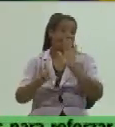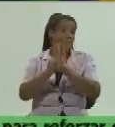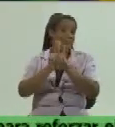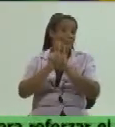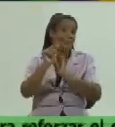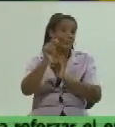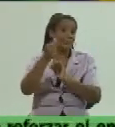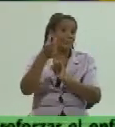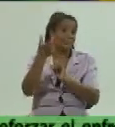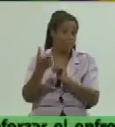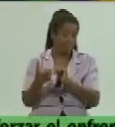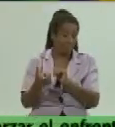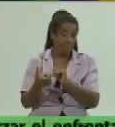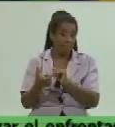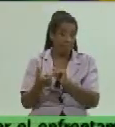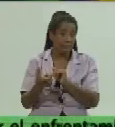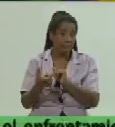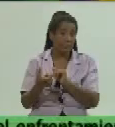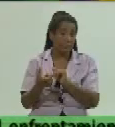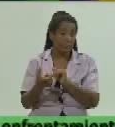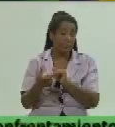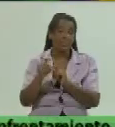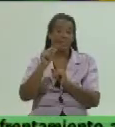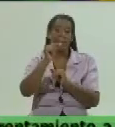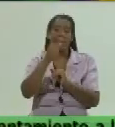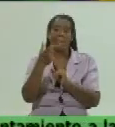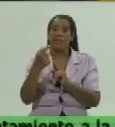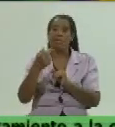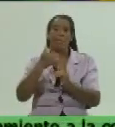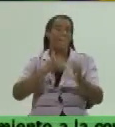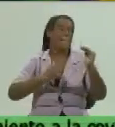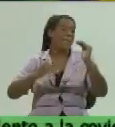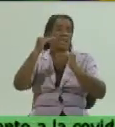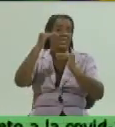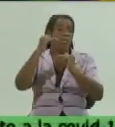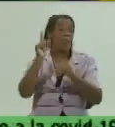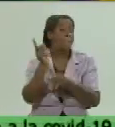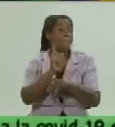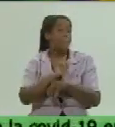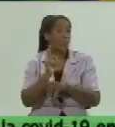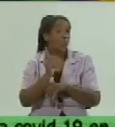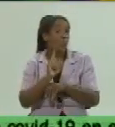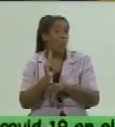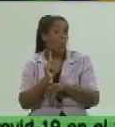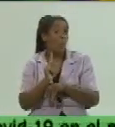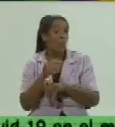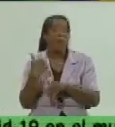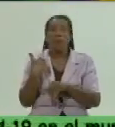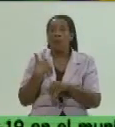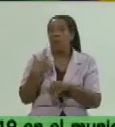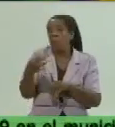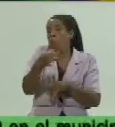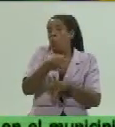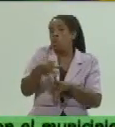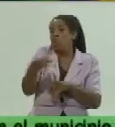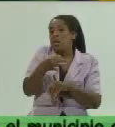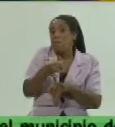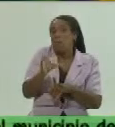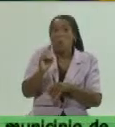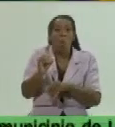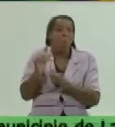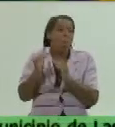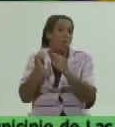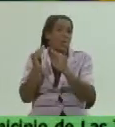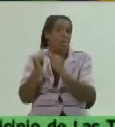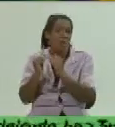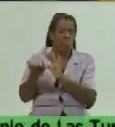referenciales que son los precios máximos pero no quiere decir que en determinado municipio o en determinada comunidad puedan